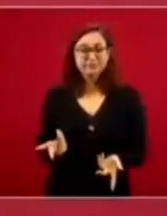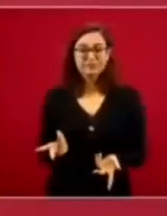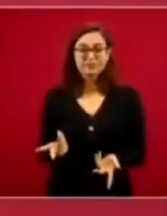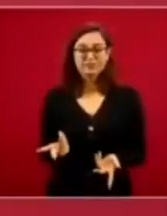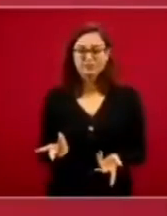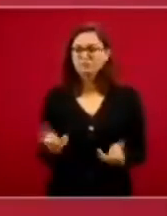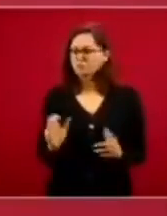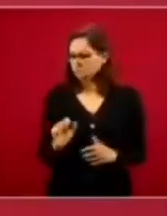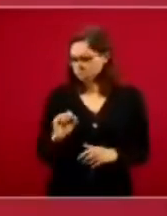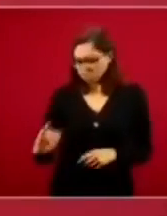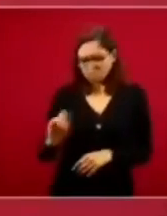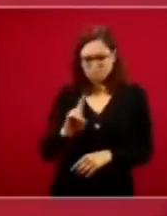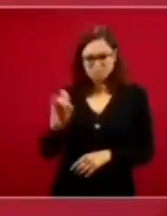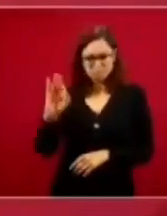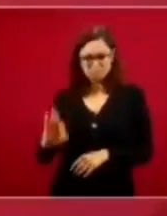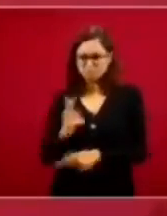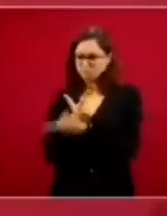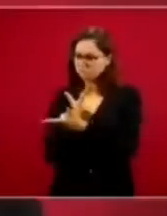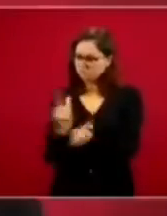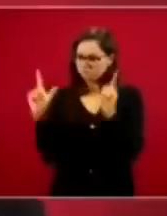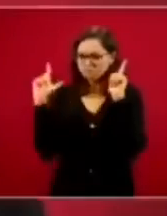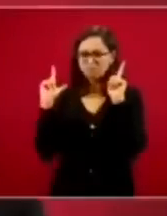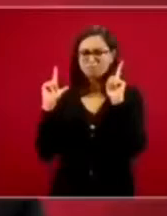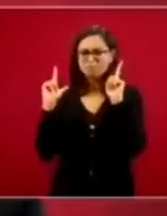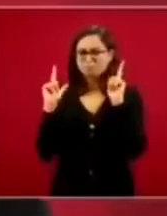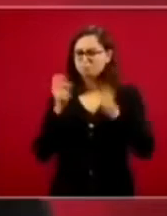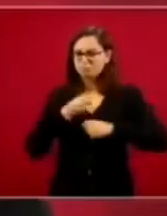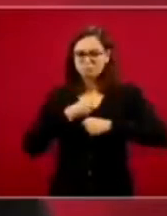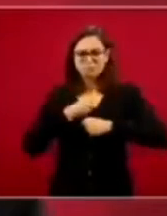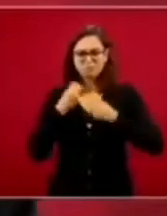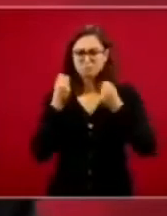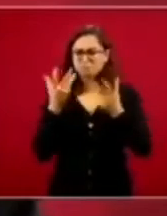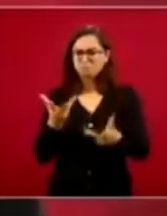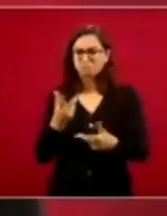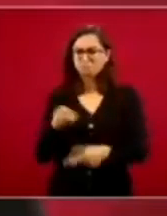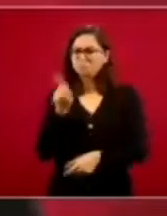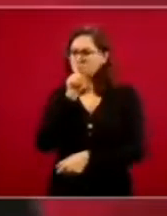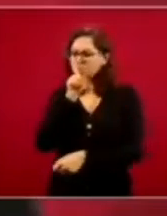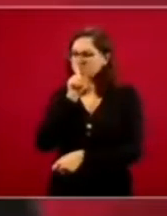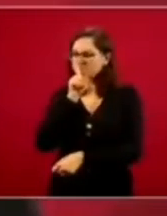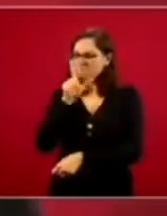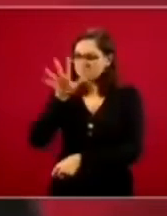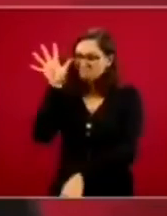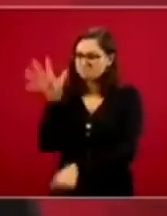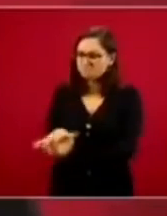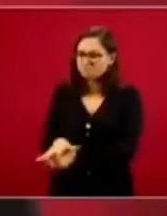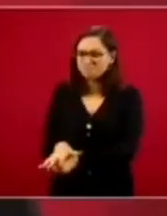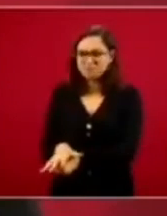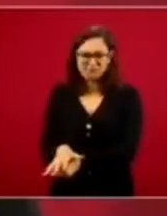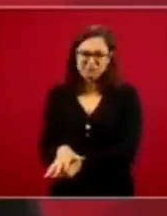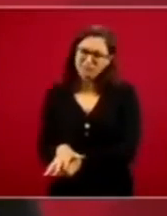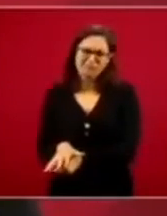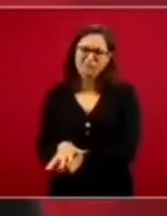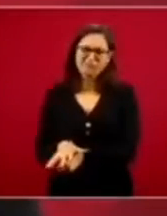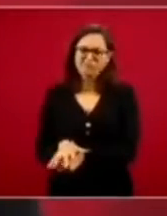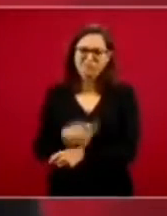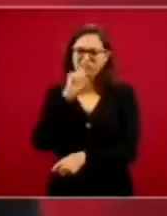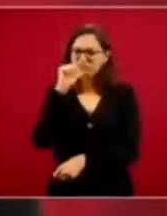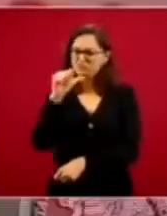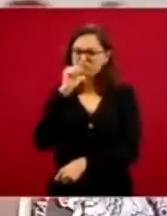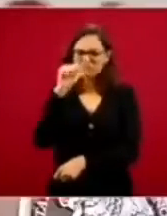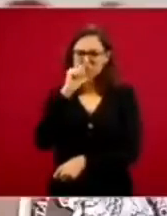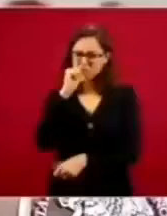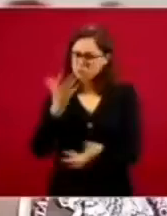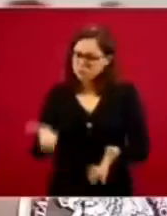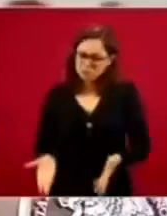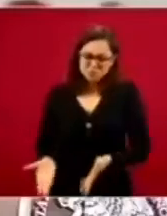libertad absoluta, no va a haber censura, no